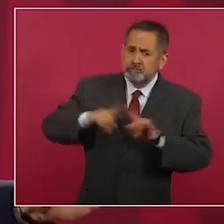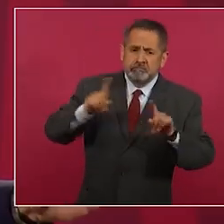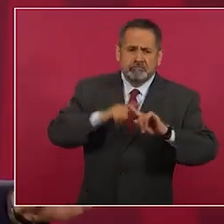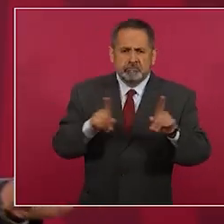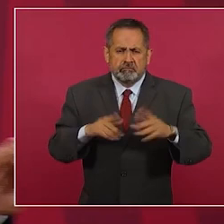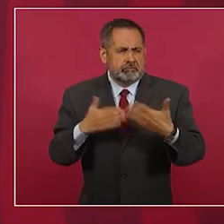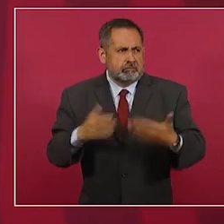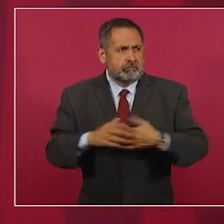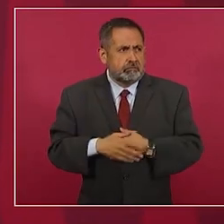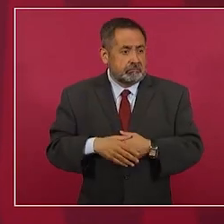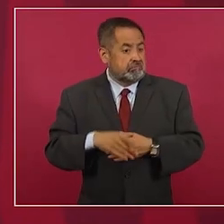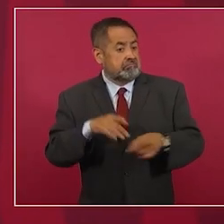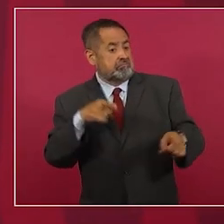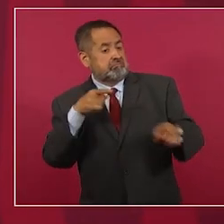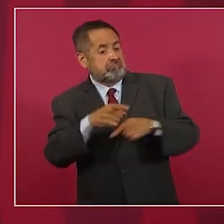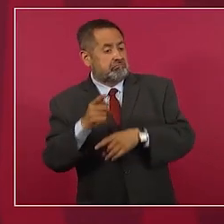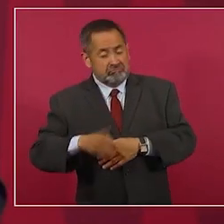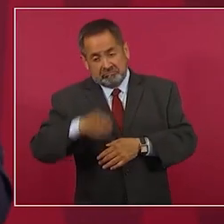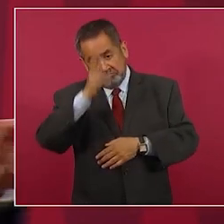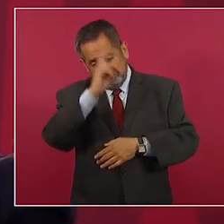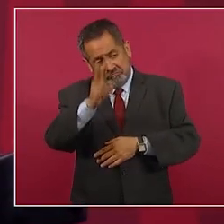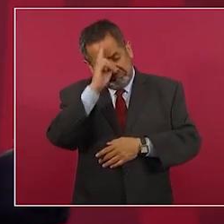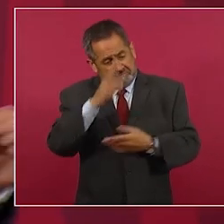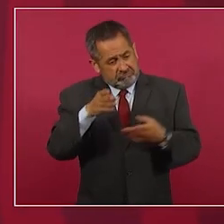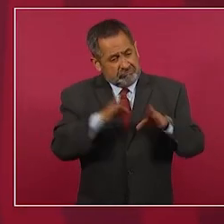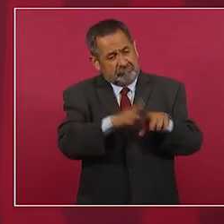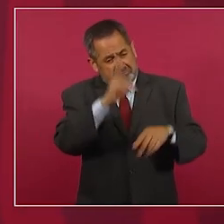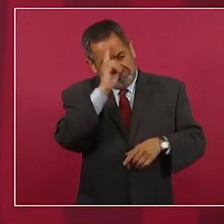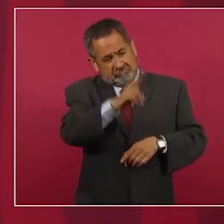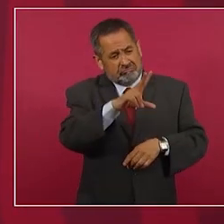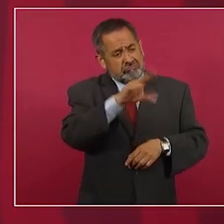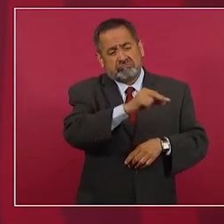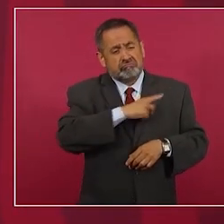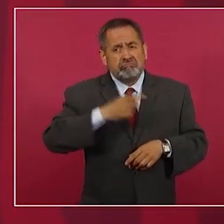cero censura nada de censura